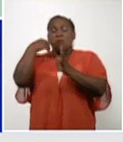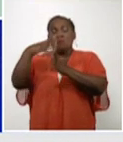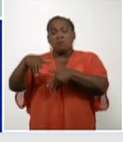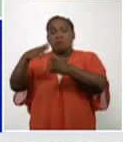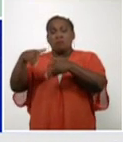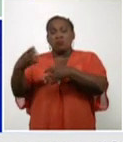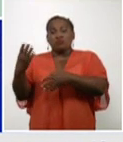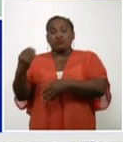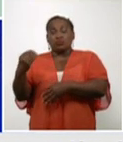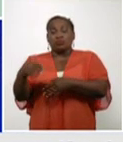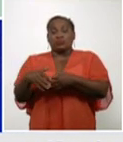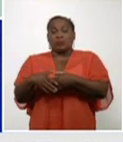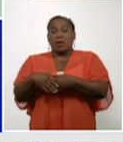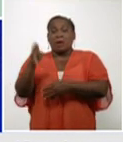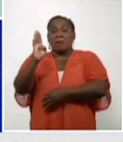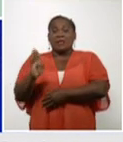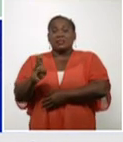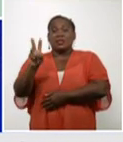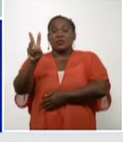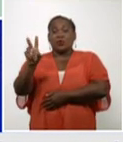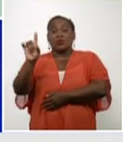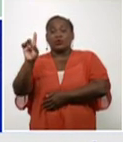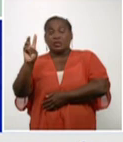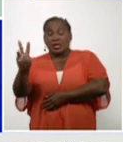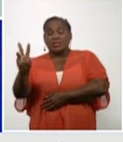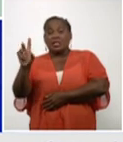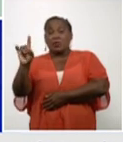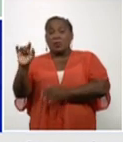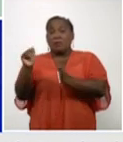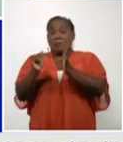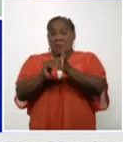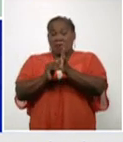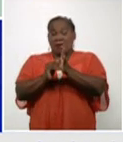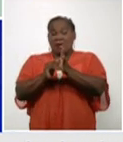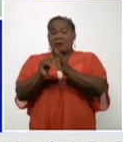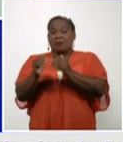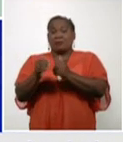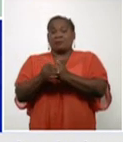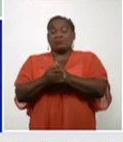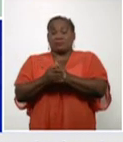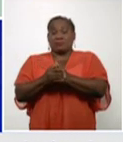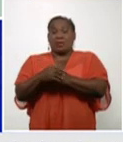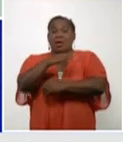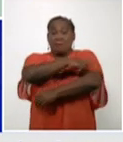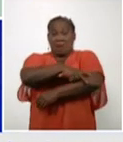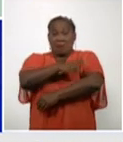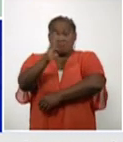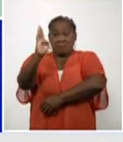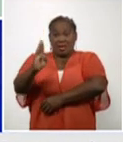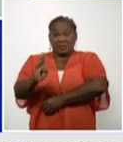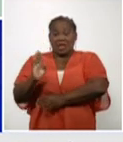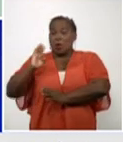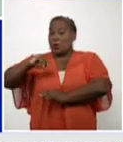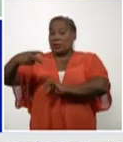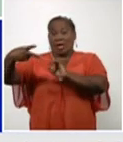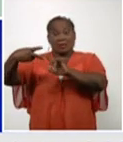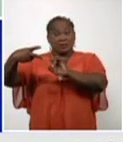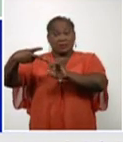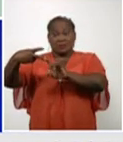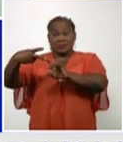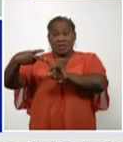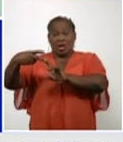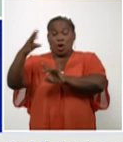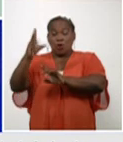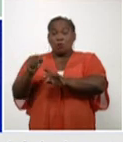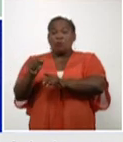con 239.294, país que aunque no está en el segundo lugar en cuanto al número de casos,